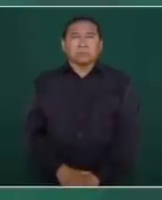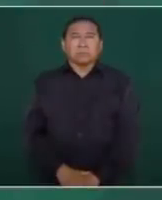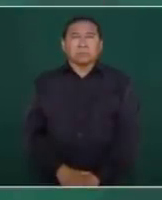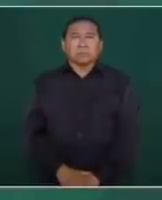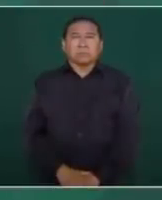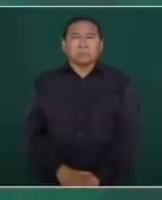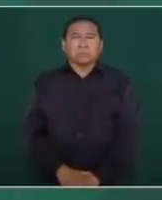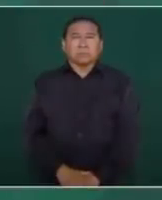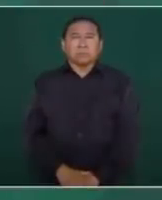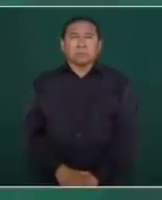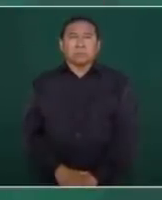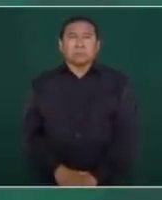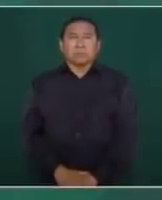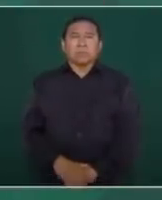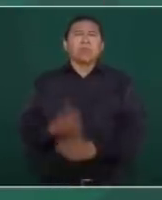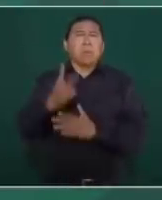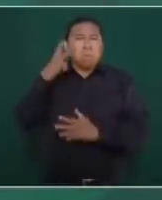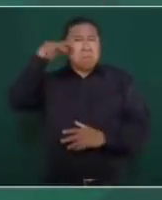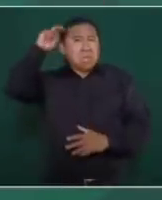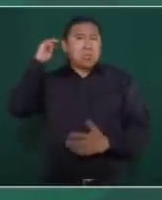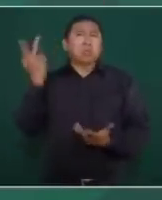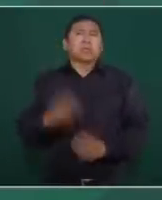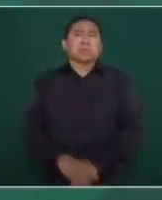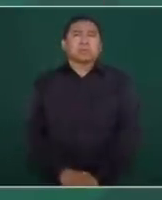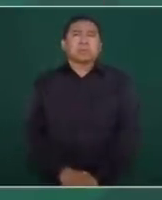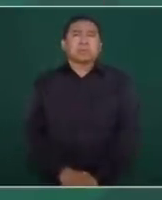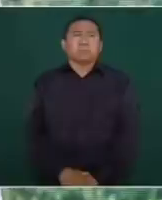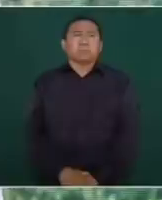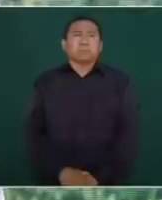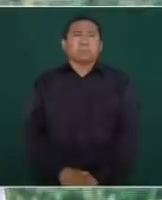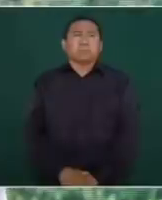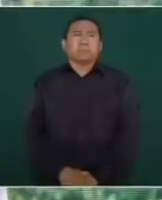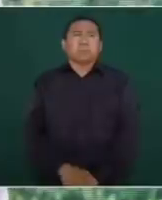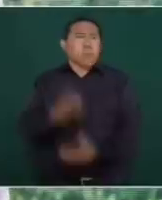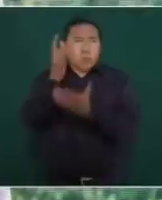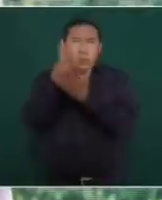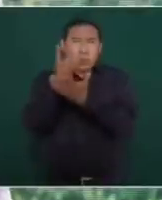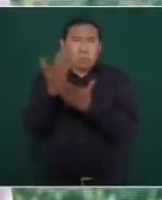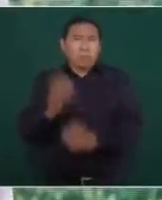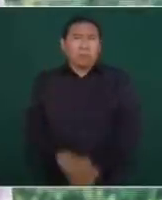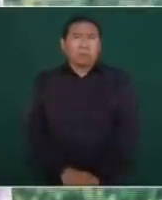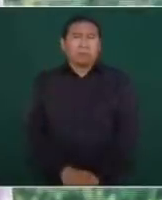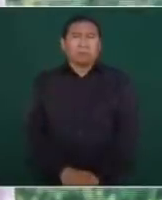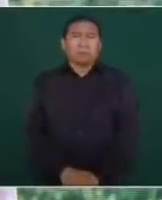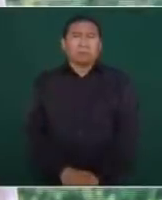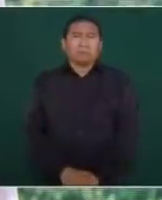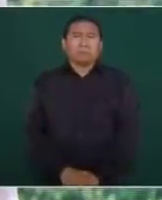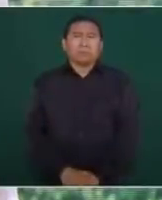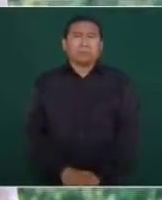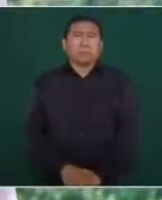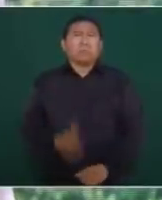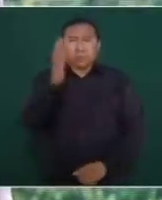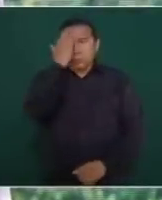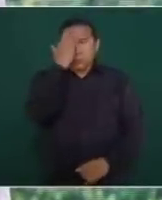Valladolid? No sólo esto. Bueno, ustedes